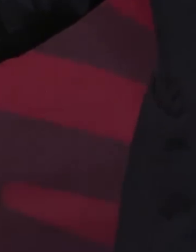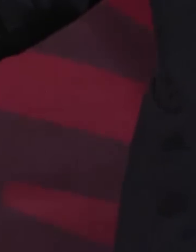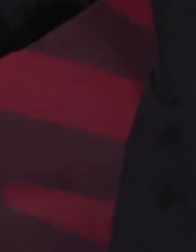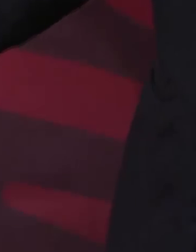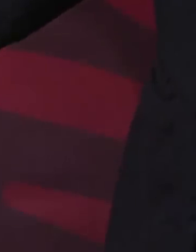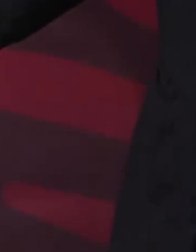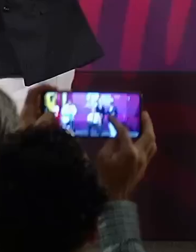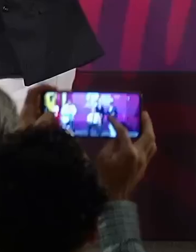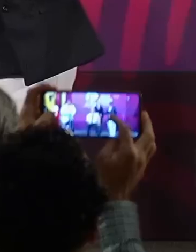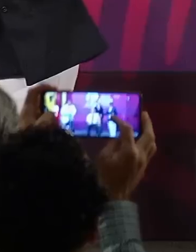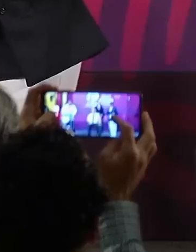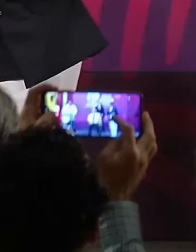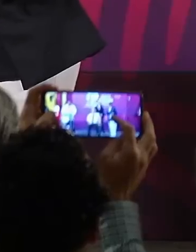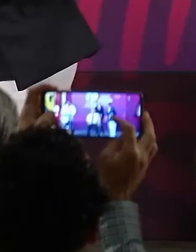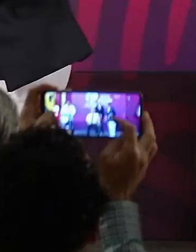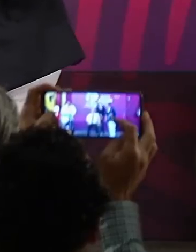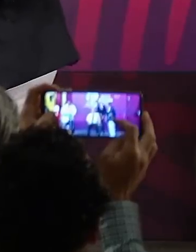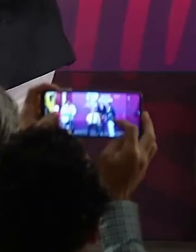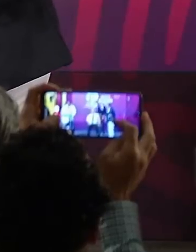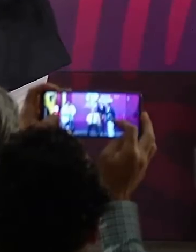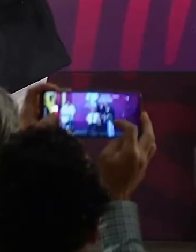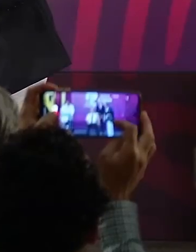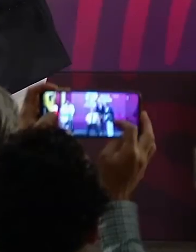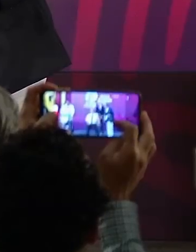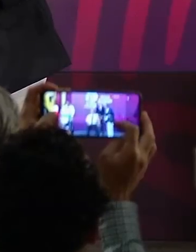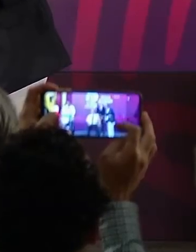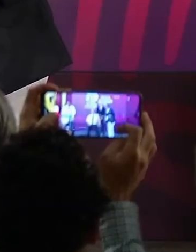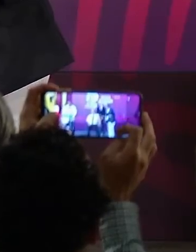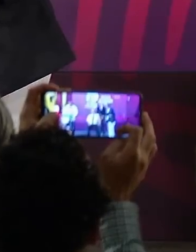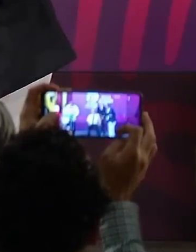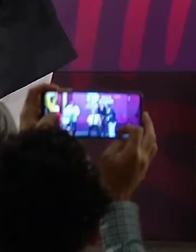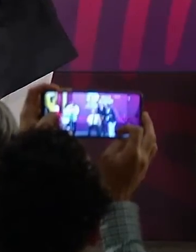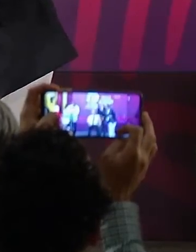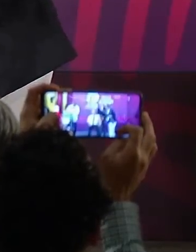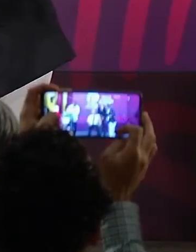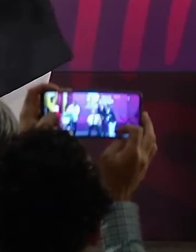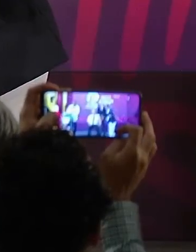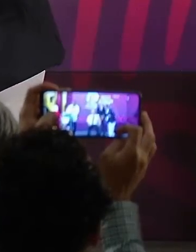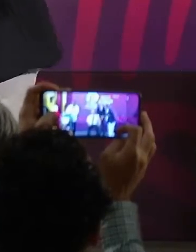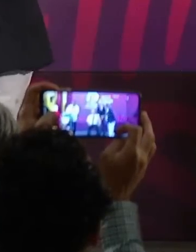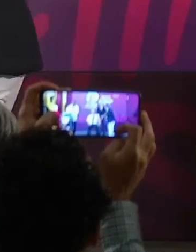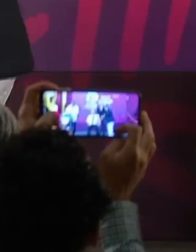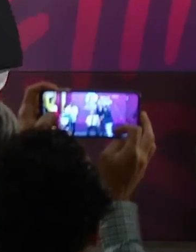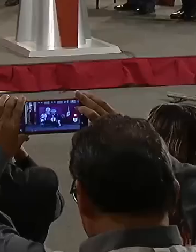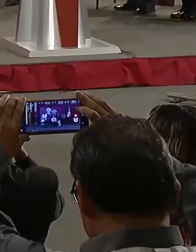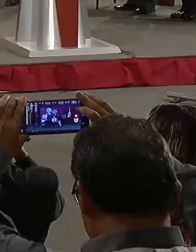Perdón. ¿Apretamos un poquito con su brazo derecho? Sí.